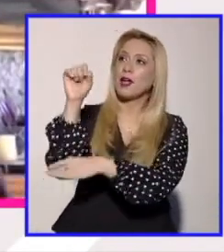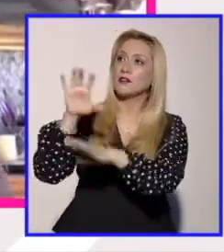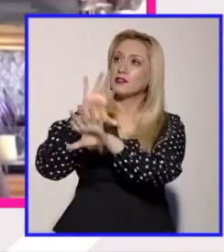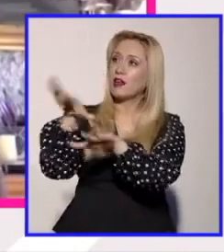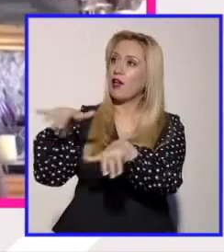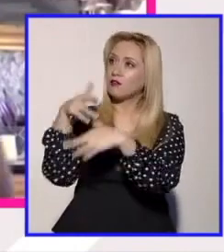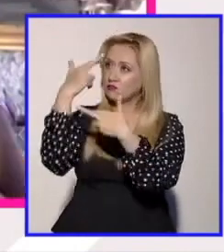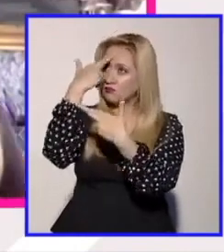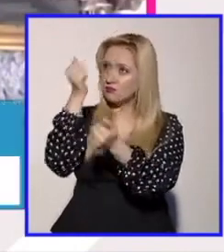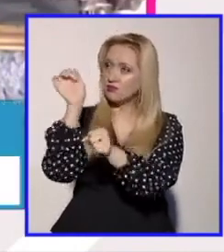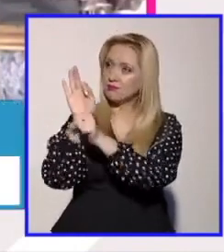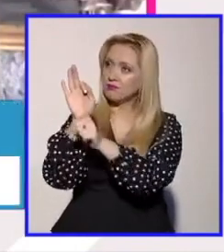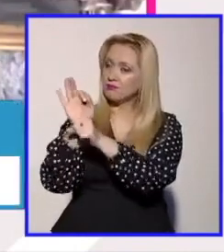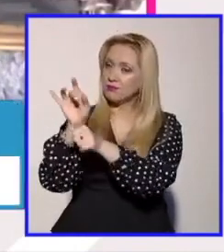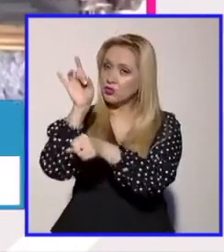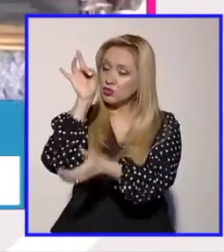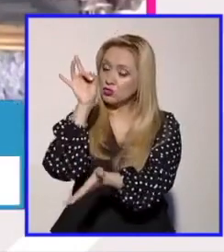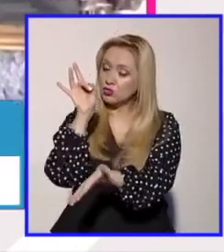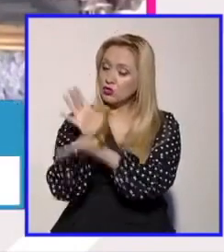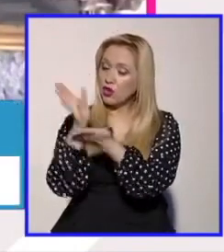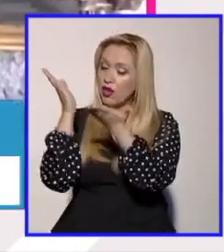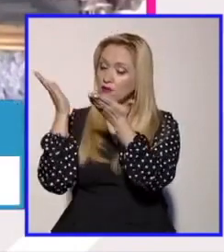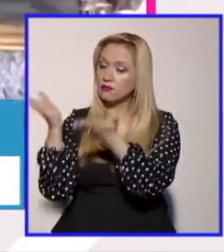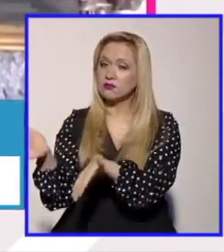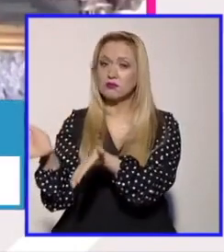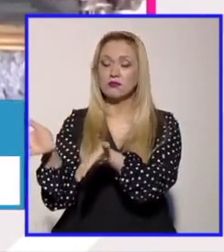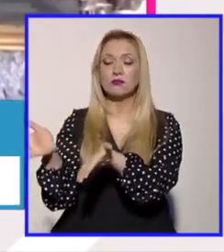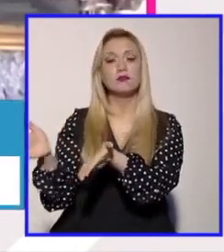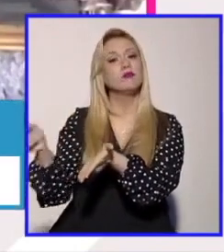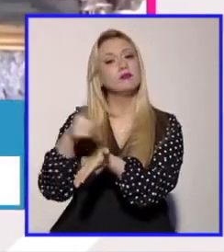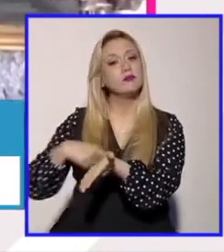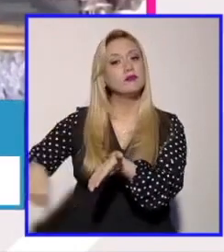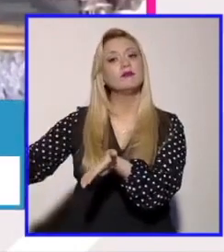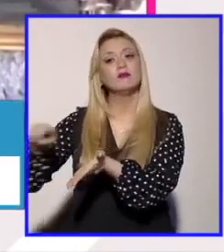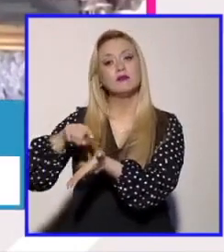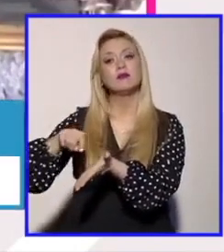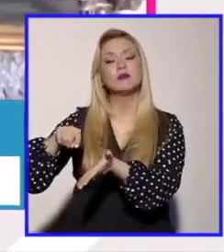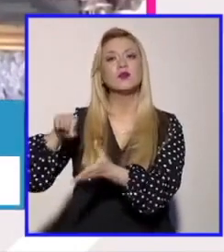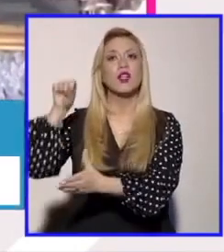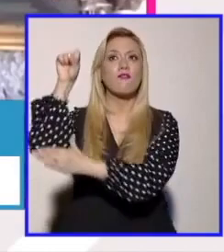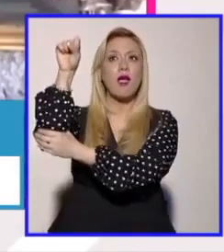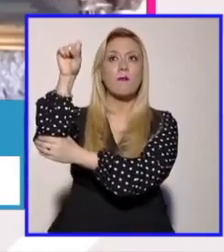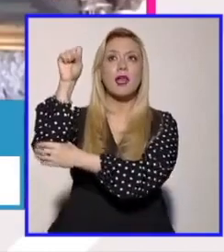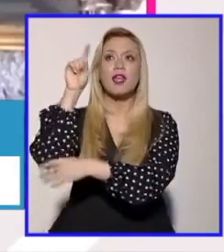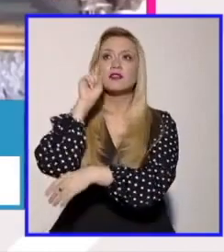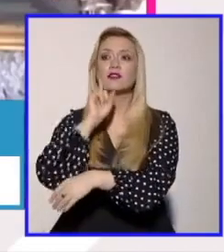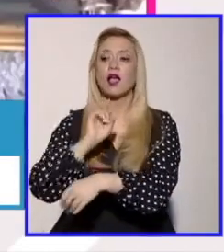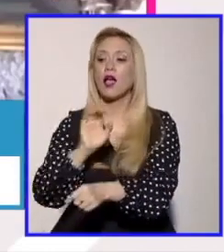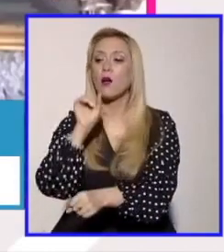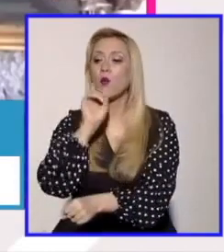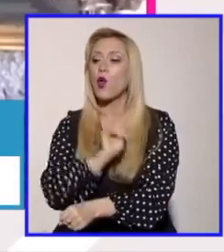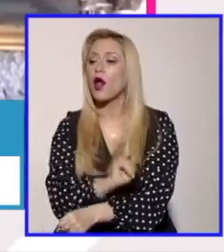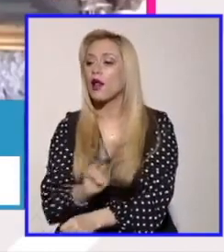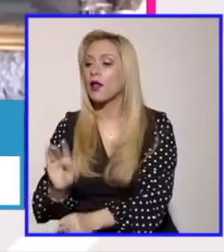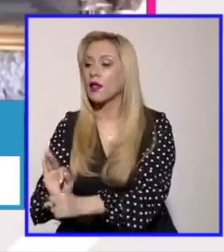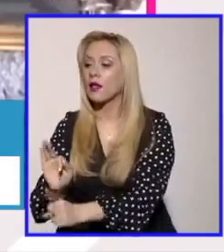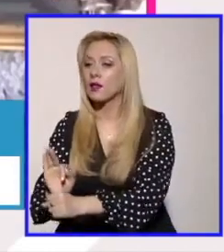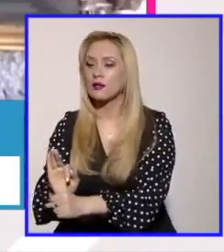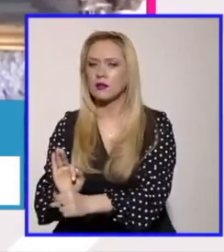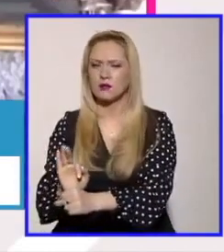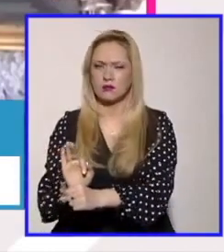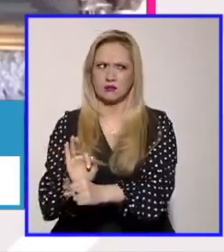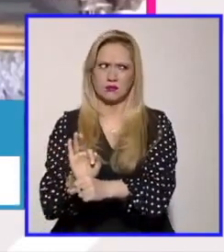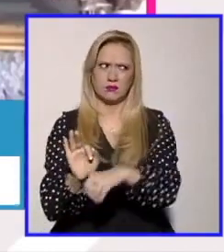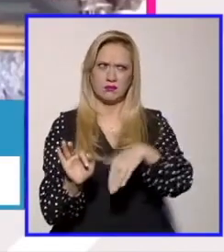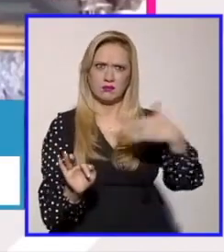como somos las feministas las que estamos proponiendo esto luego entonces ya es legítimo lo que estamos diciendo aunque sea contrario